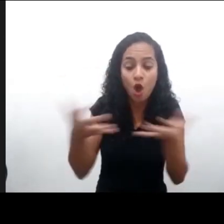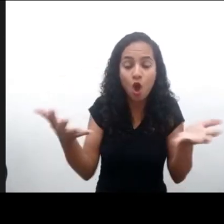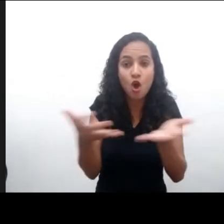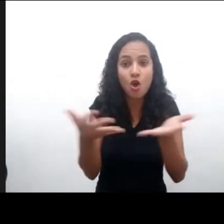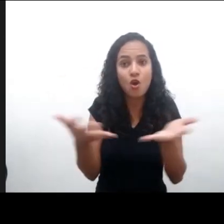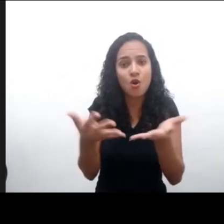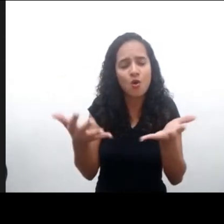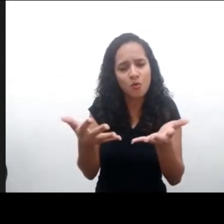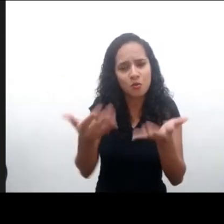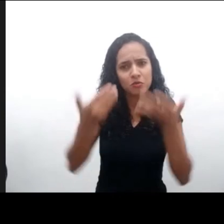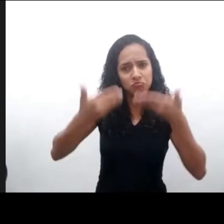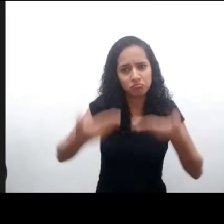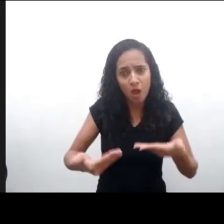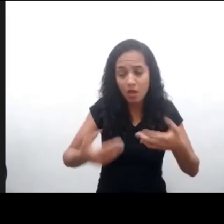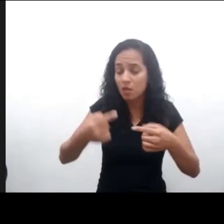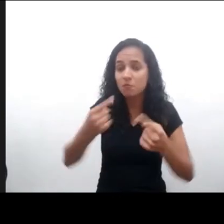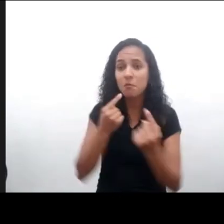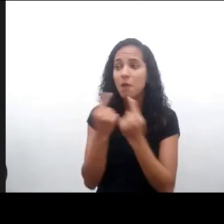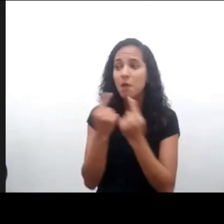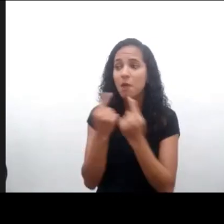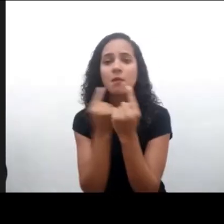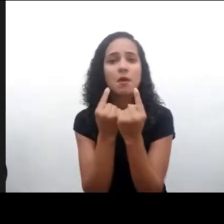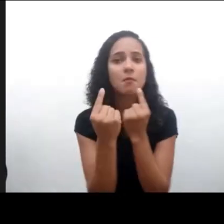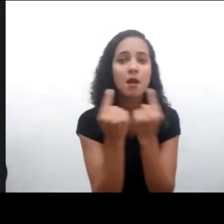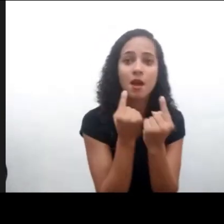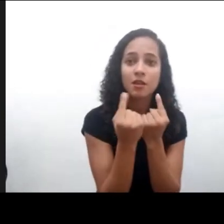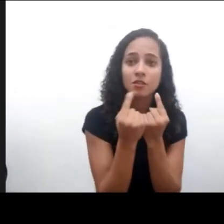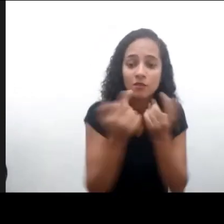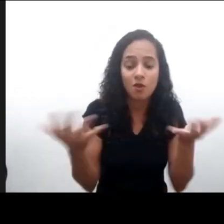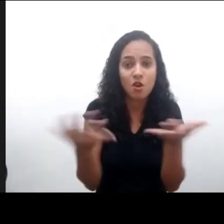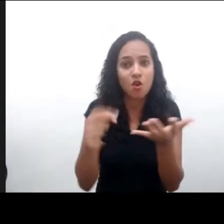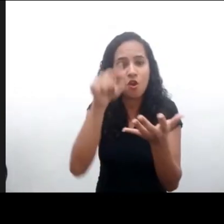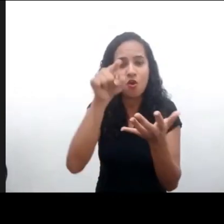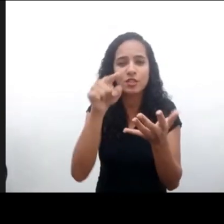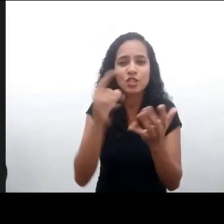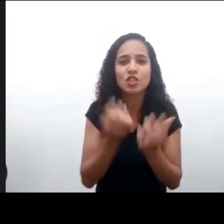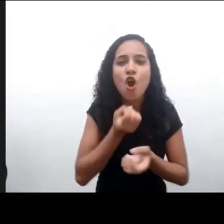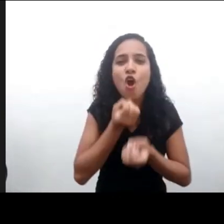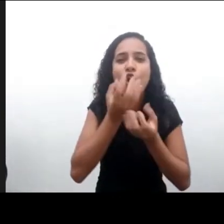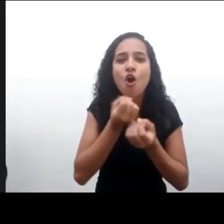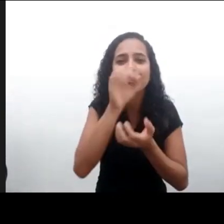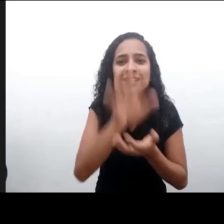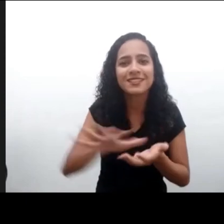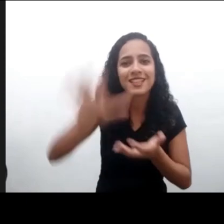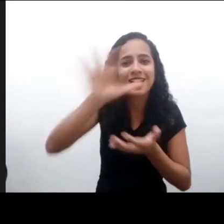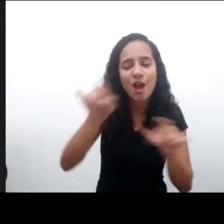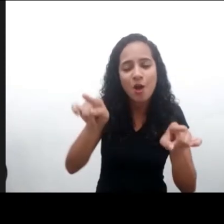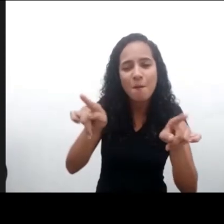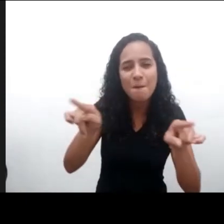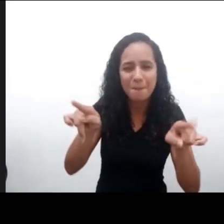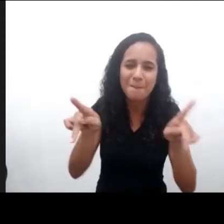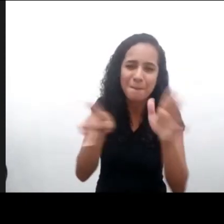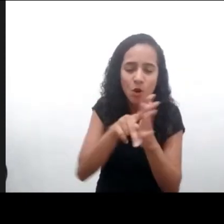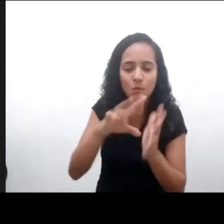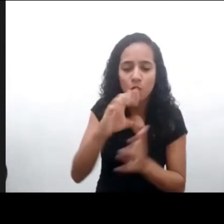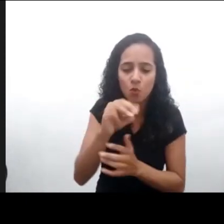esta nueva observación general del Comité. Esta nueva observación general tiene una serie de características que a me interesaría